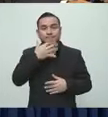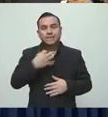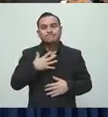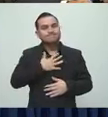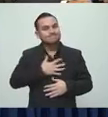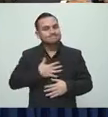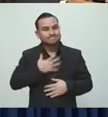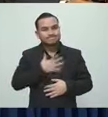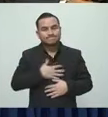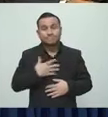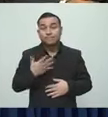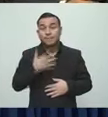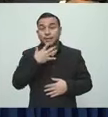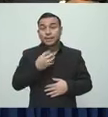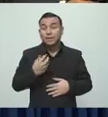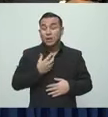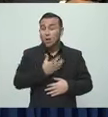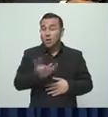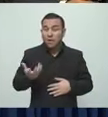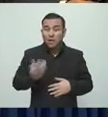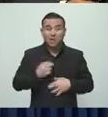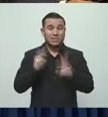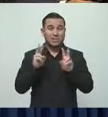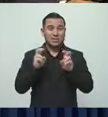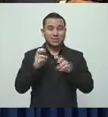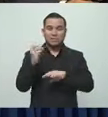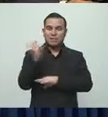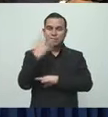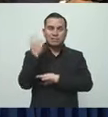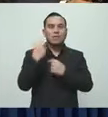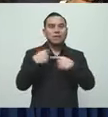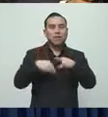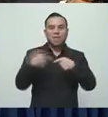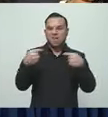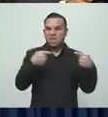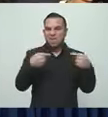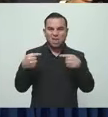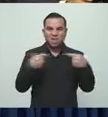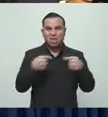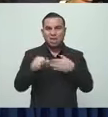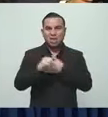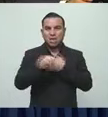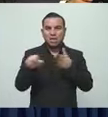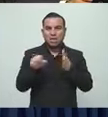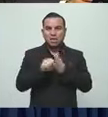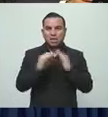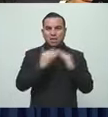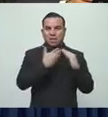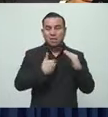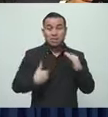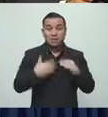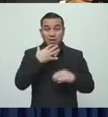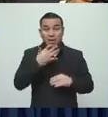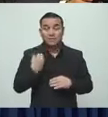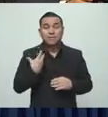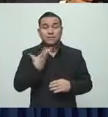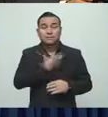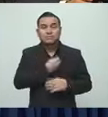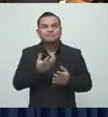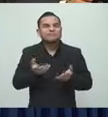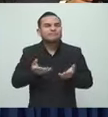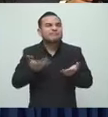eso, que en medio de esta coyuntura todavía sigamos en eso. Es por eso de que también para nosotros